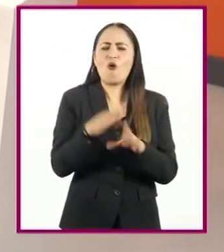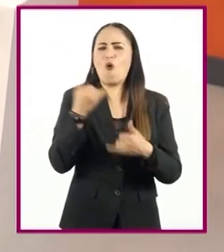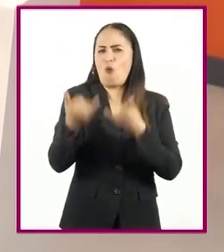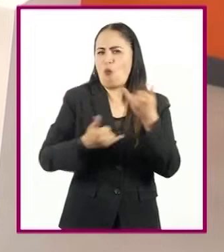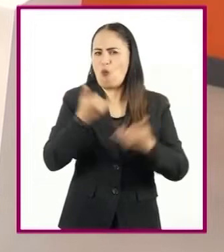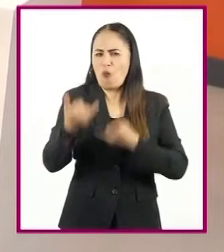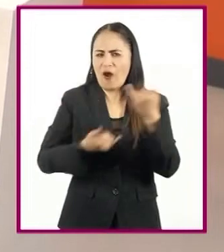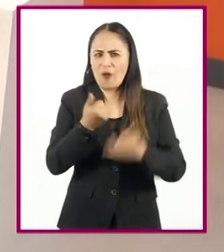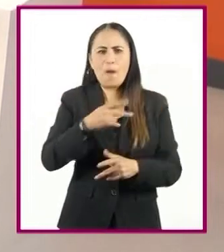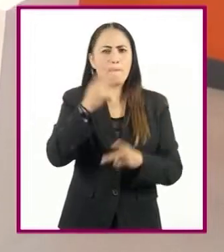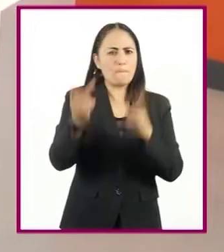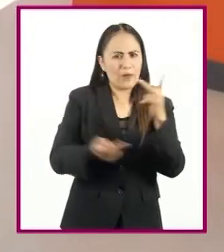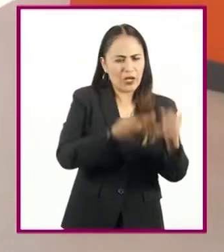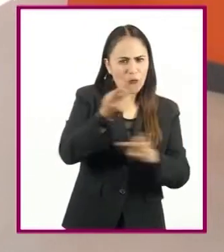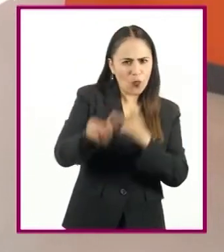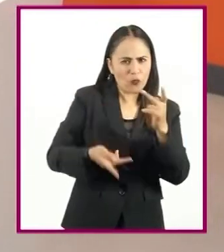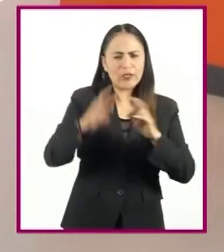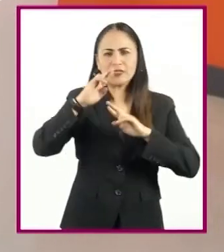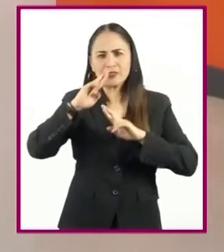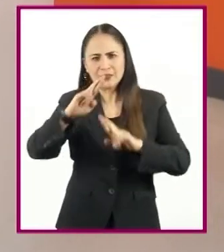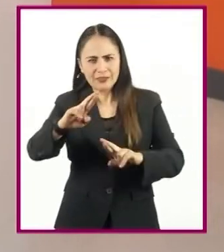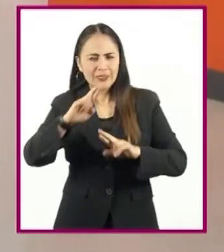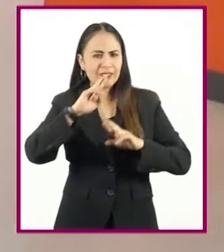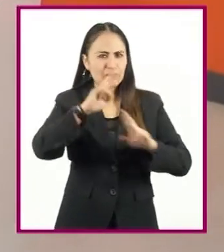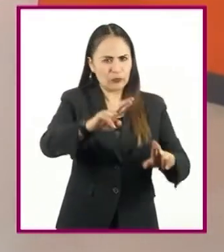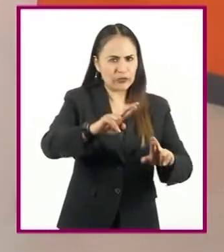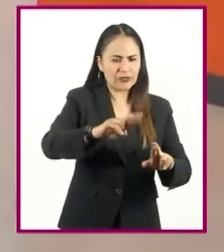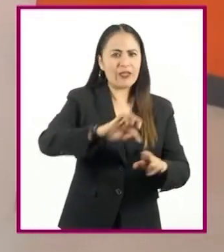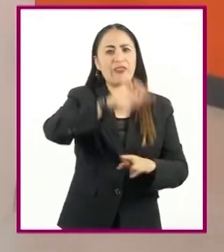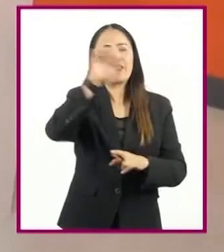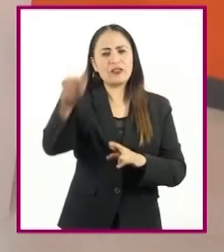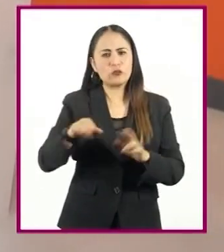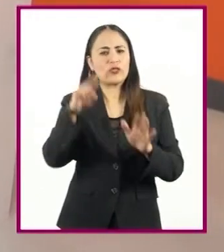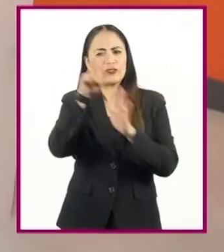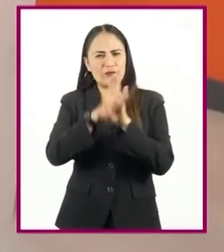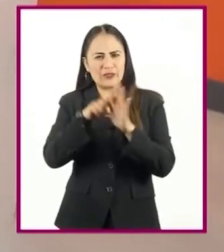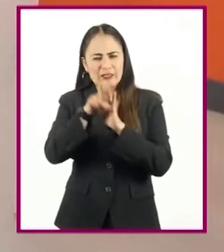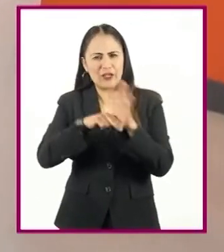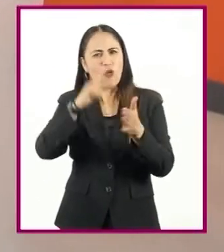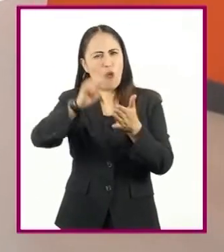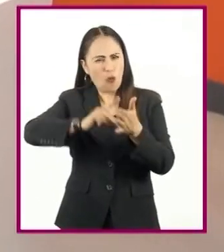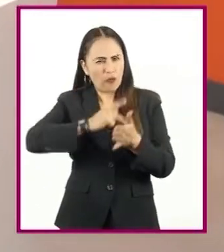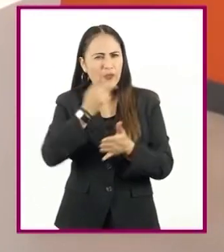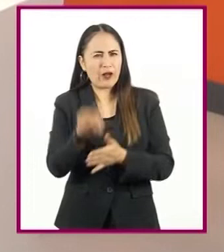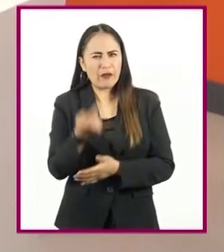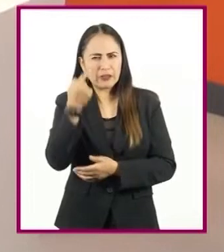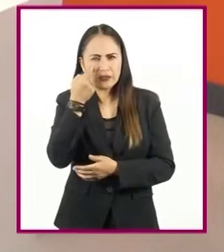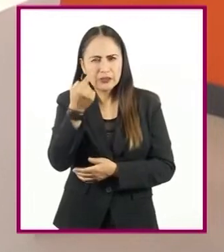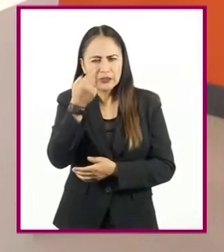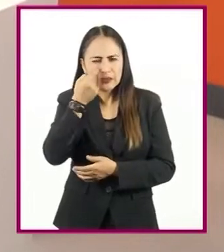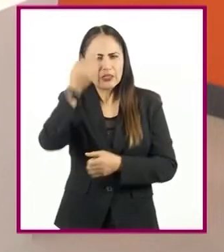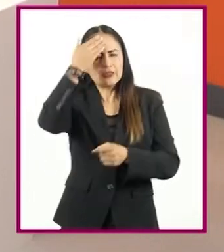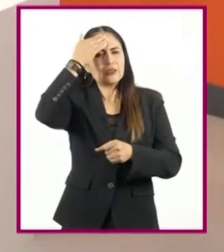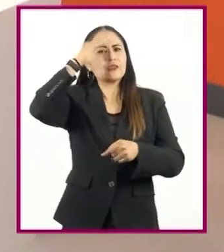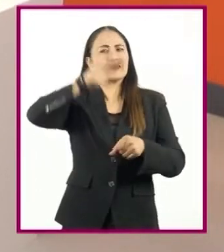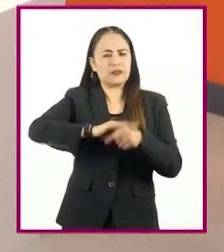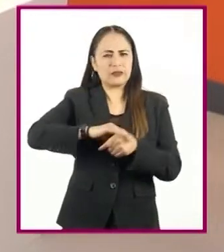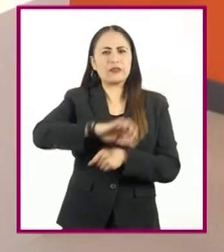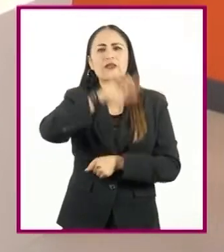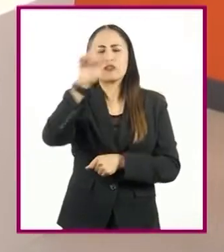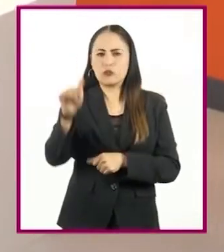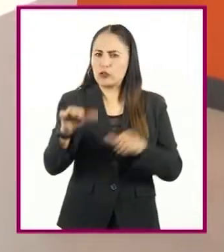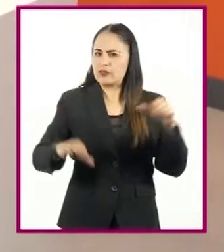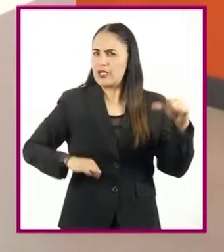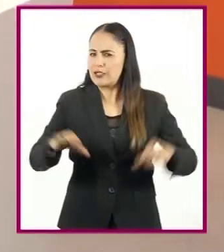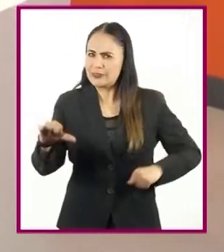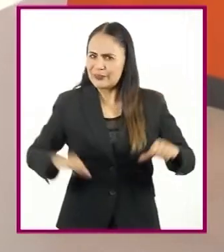preguntas y respuestas, e intercalamos algunos videos de repaso o de reforzamiento, y actividades prácticas para